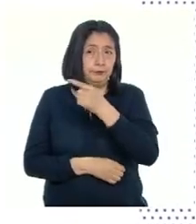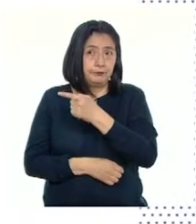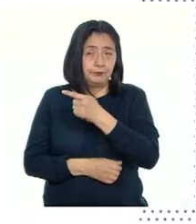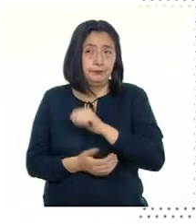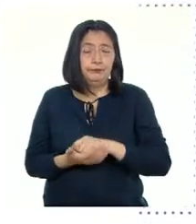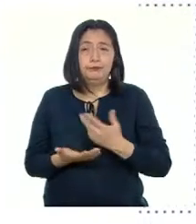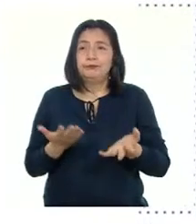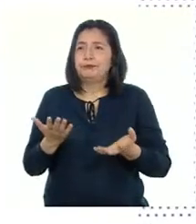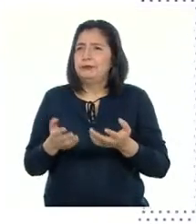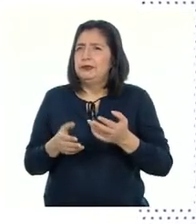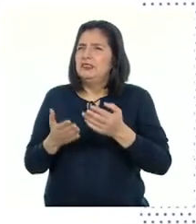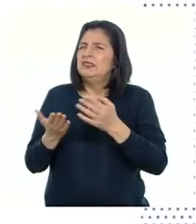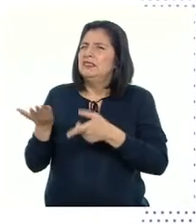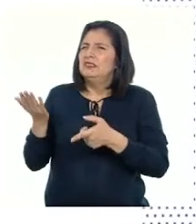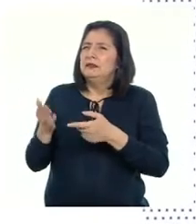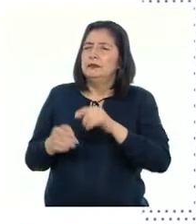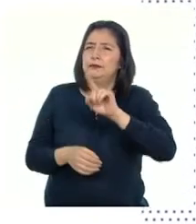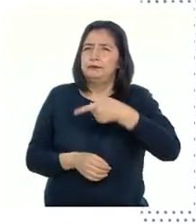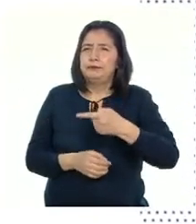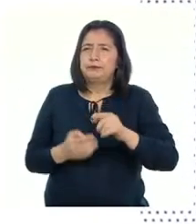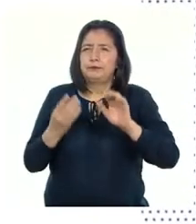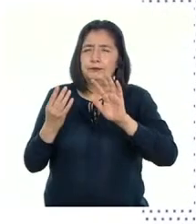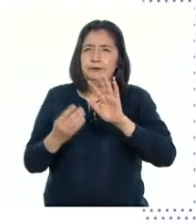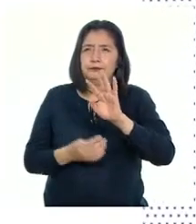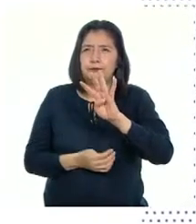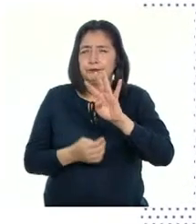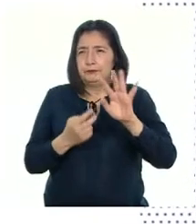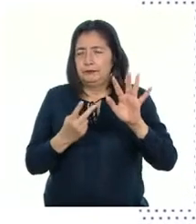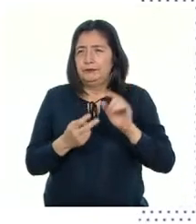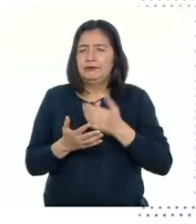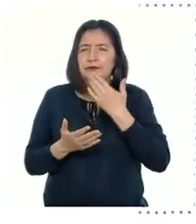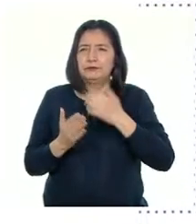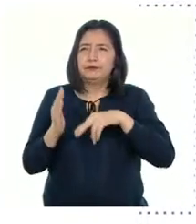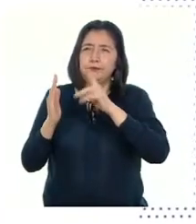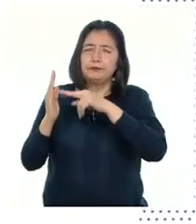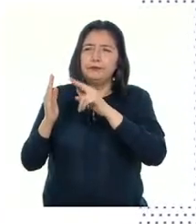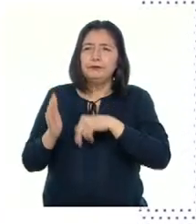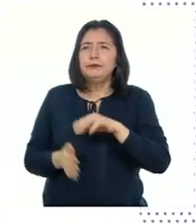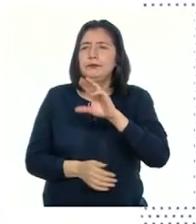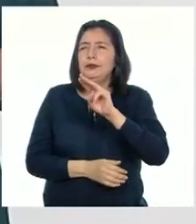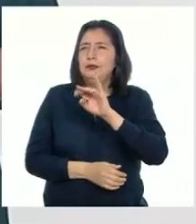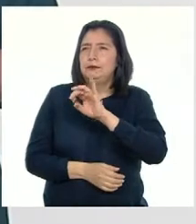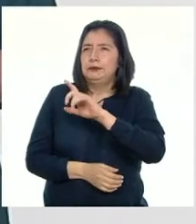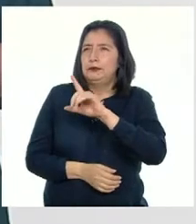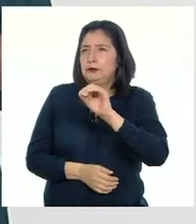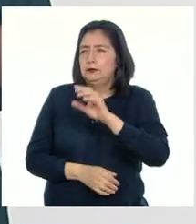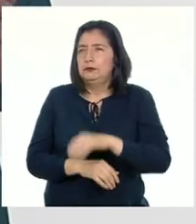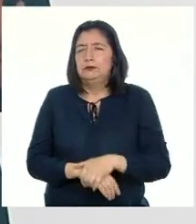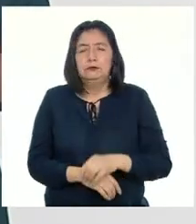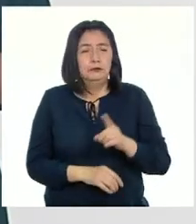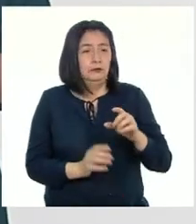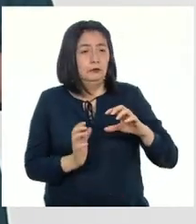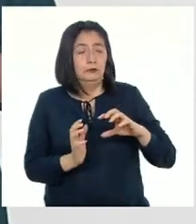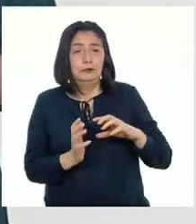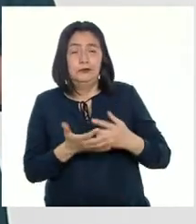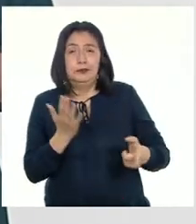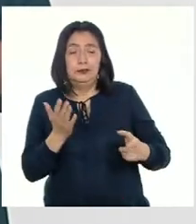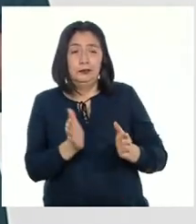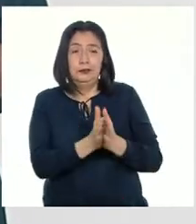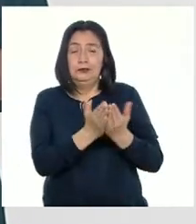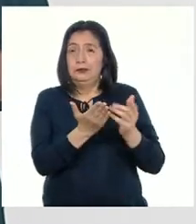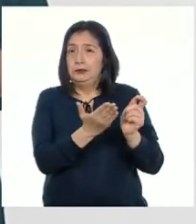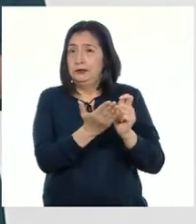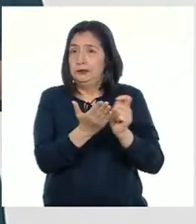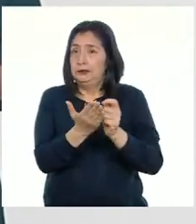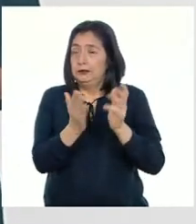silografía de 1947 del pintor Camilo Blas En el mundo de las letras